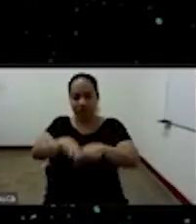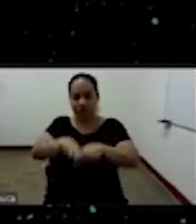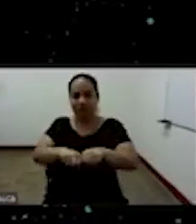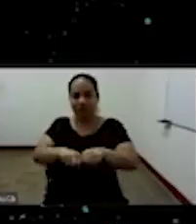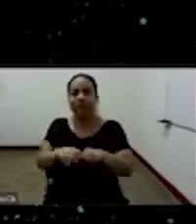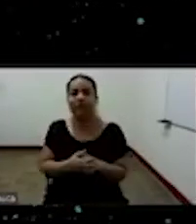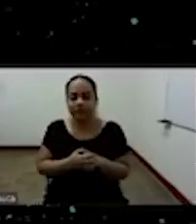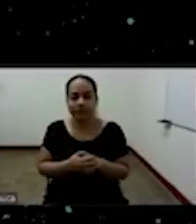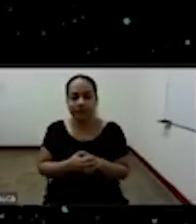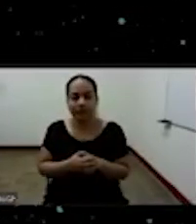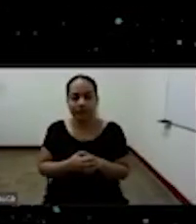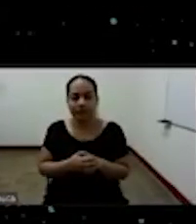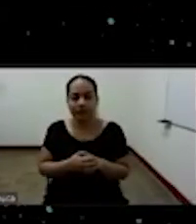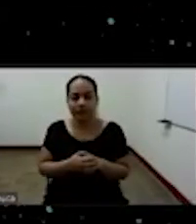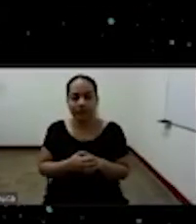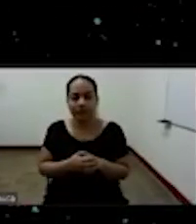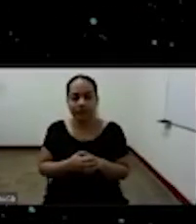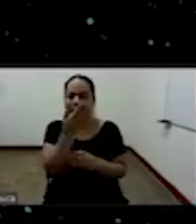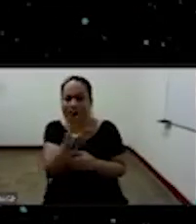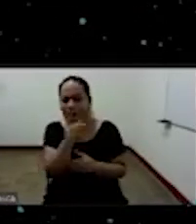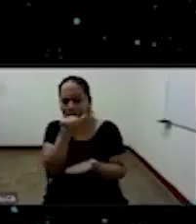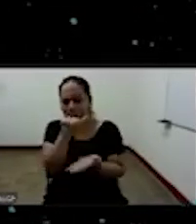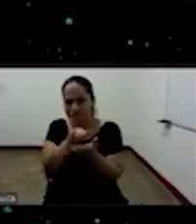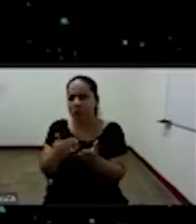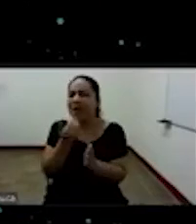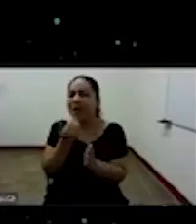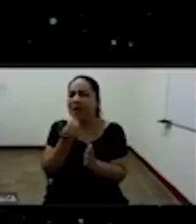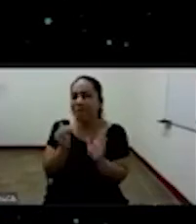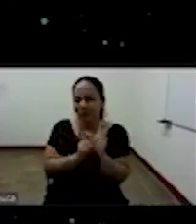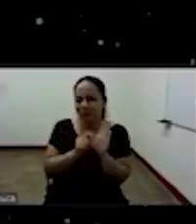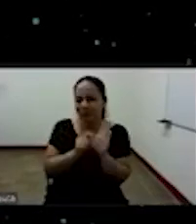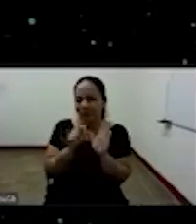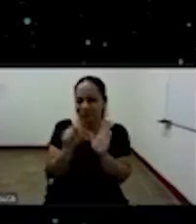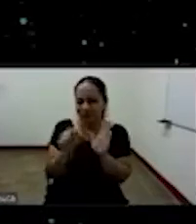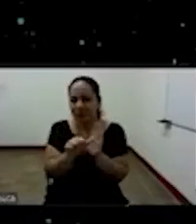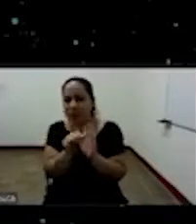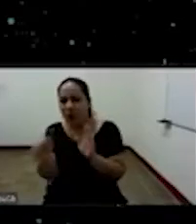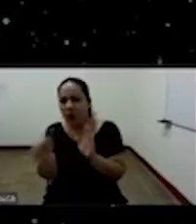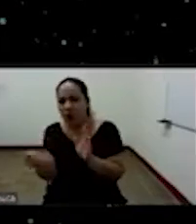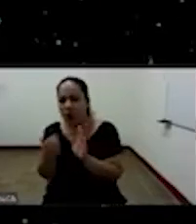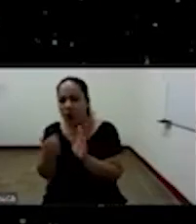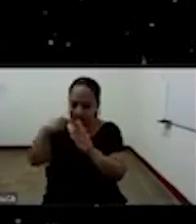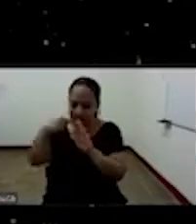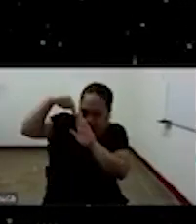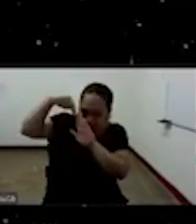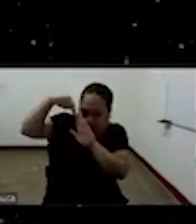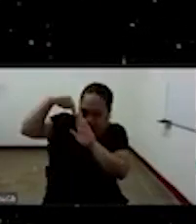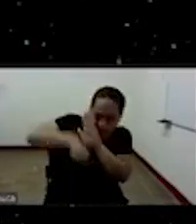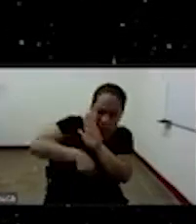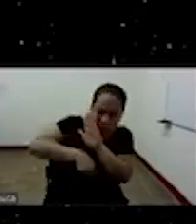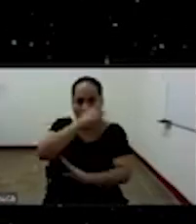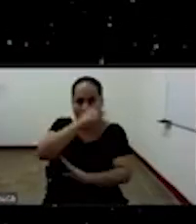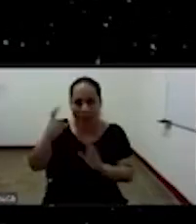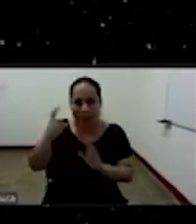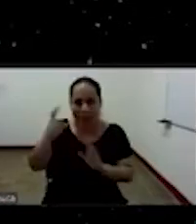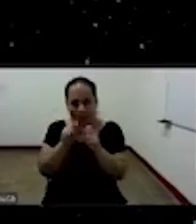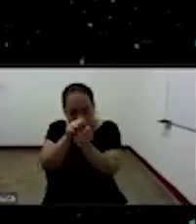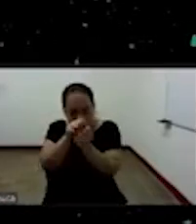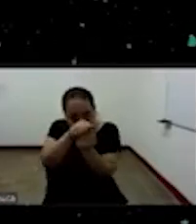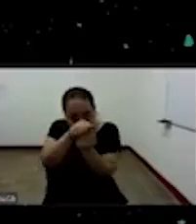eh este palenque por ejemplo si nosotros nos adentramos a él vemos